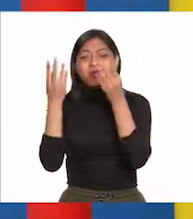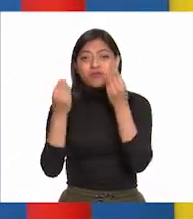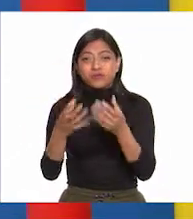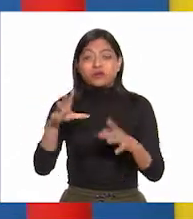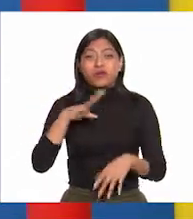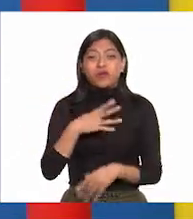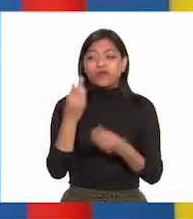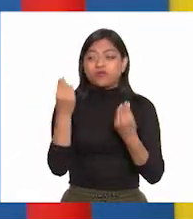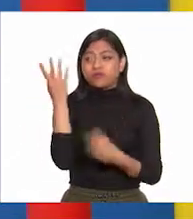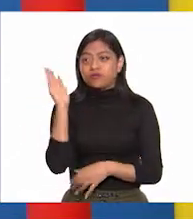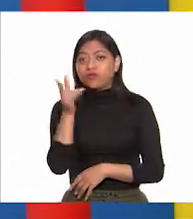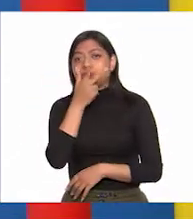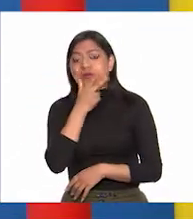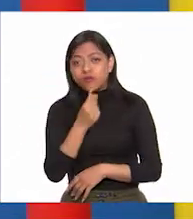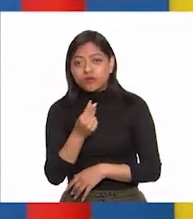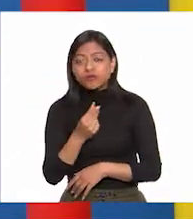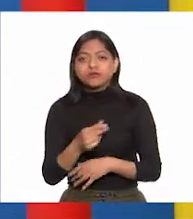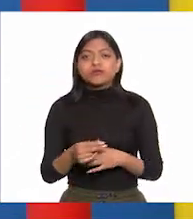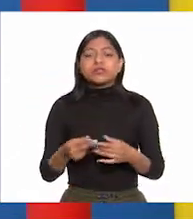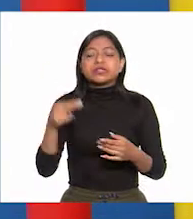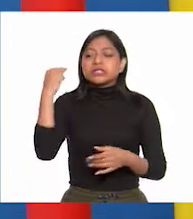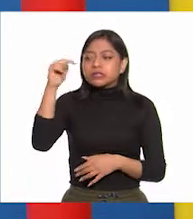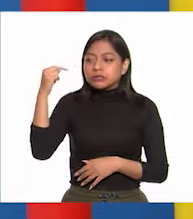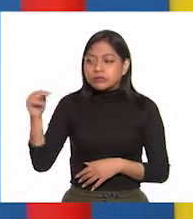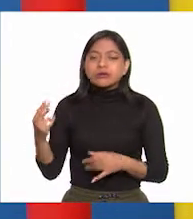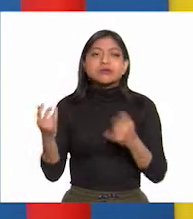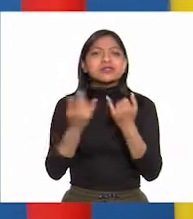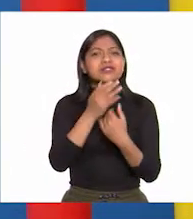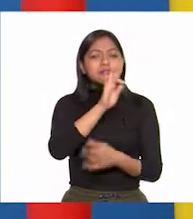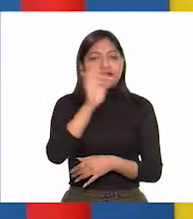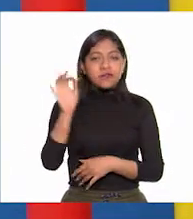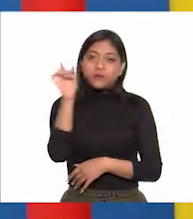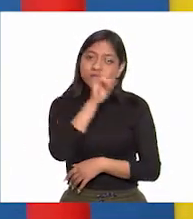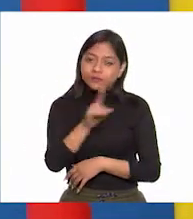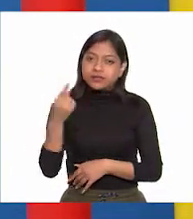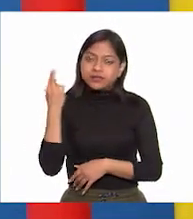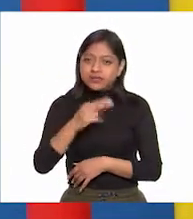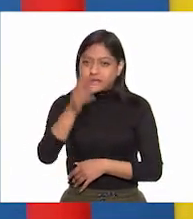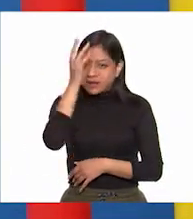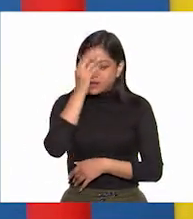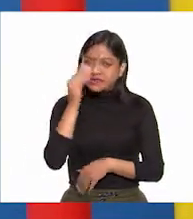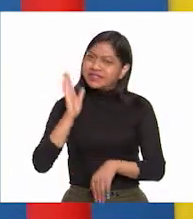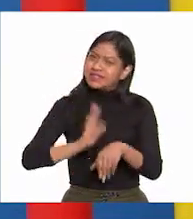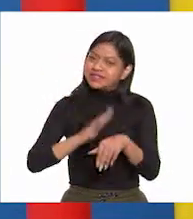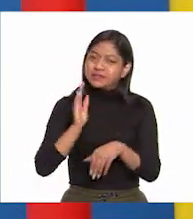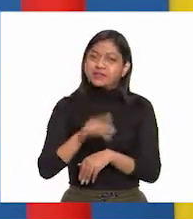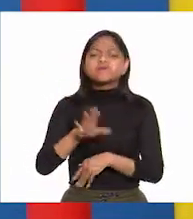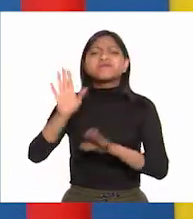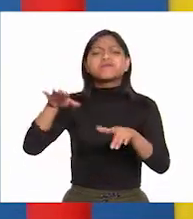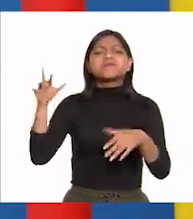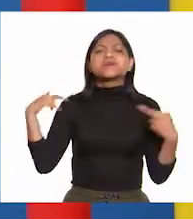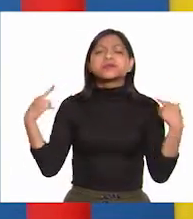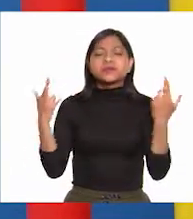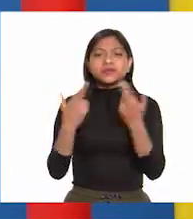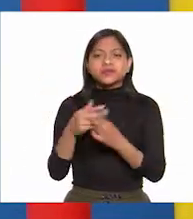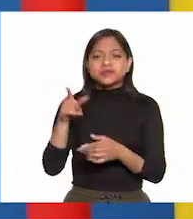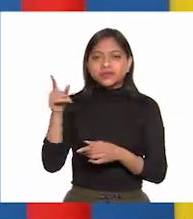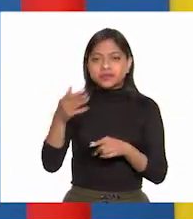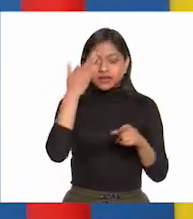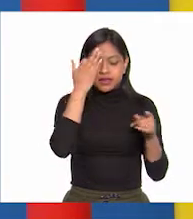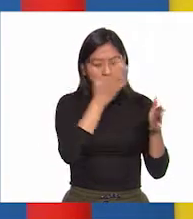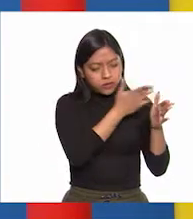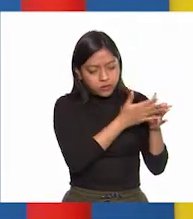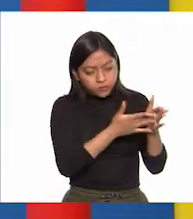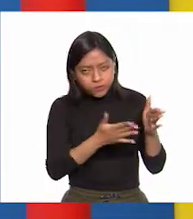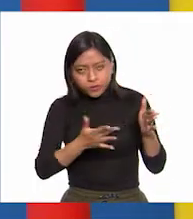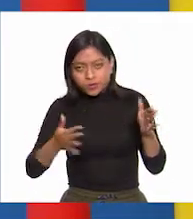nombres y fechas que valen la pena comprender mejor. Por cierto, maestra, ¿la línea del tiempo